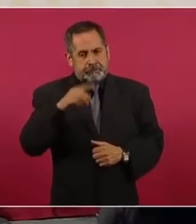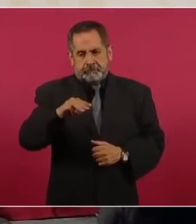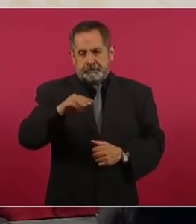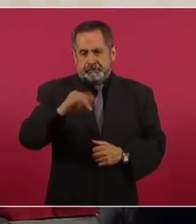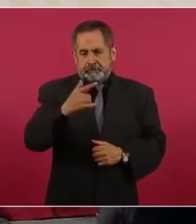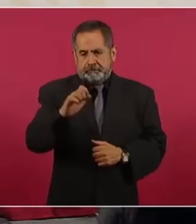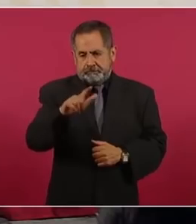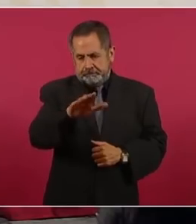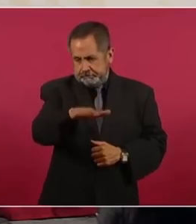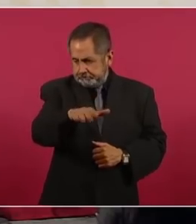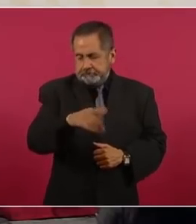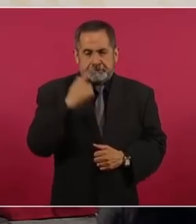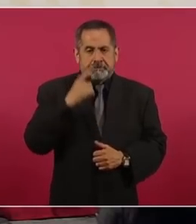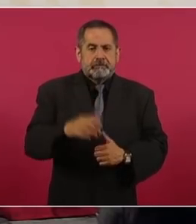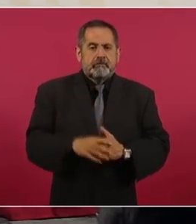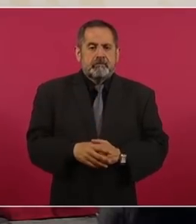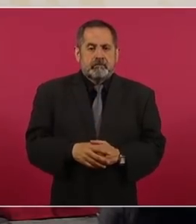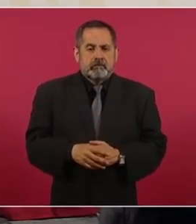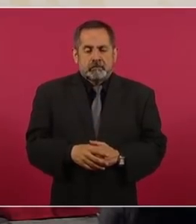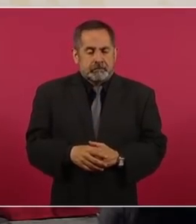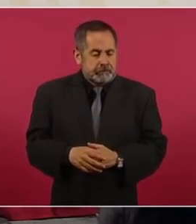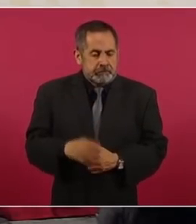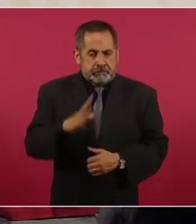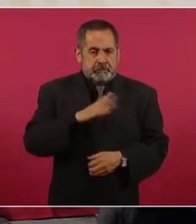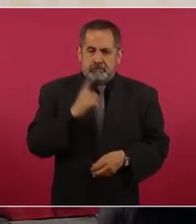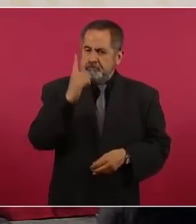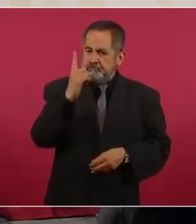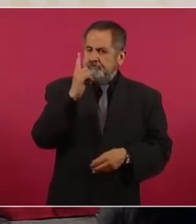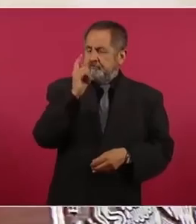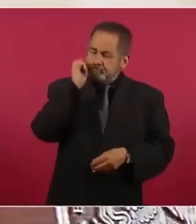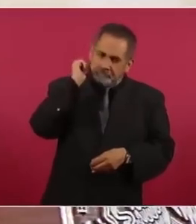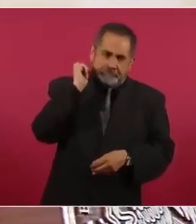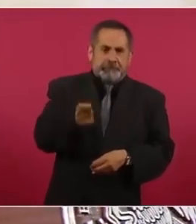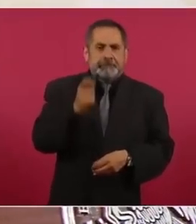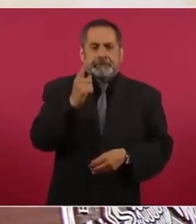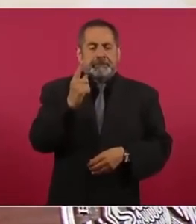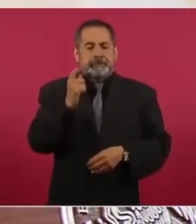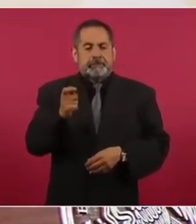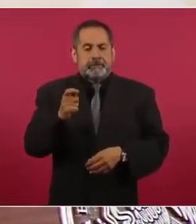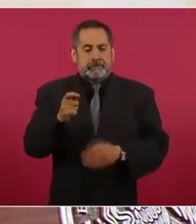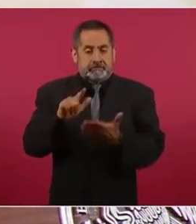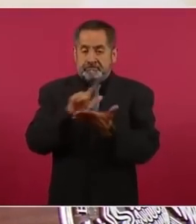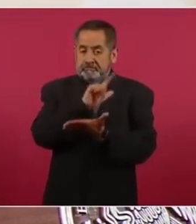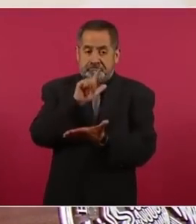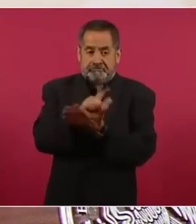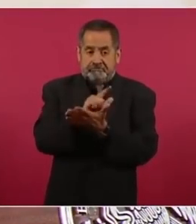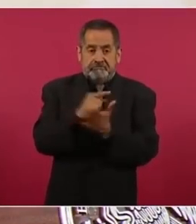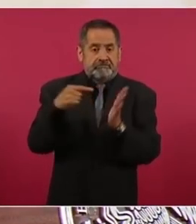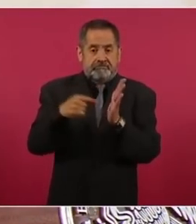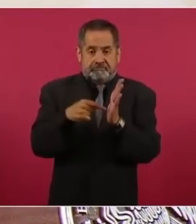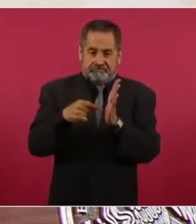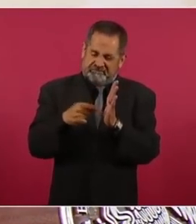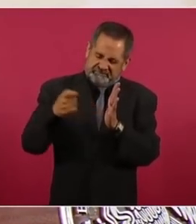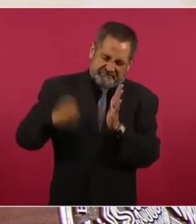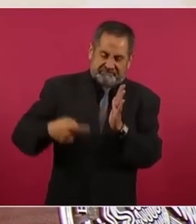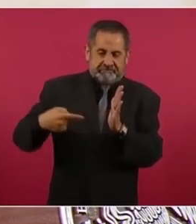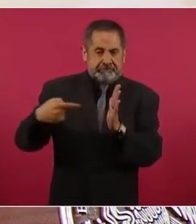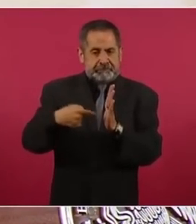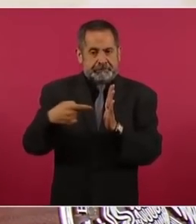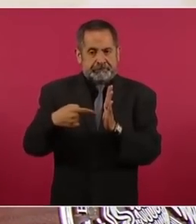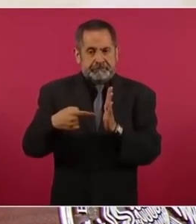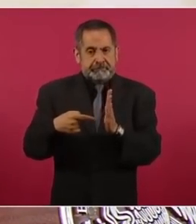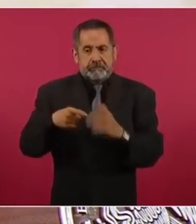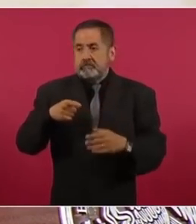hay un fundamento legal y